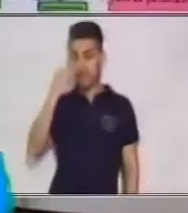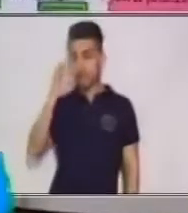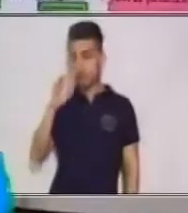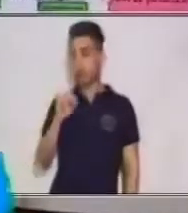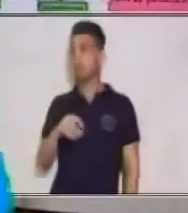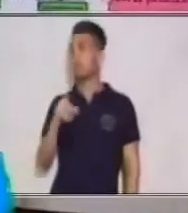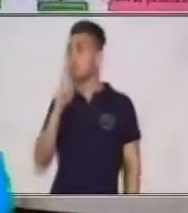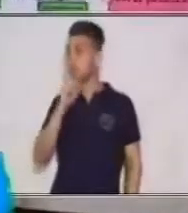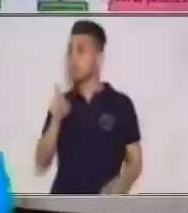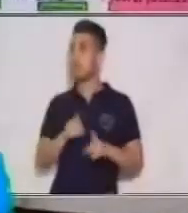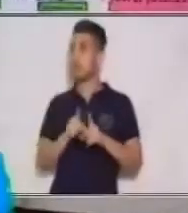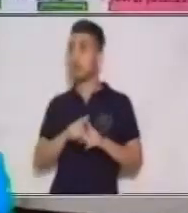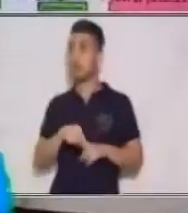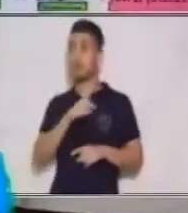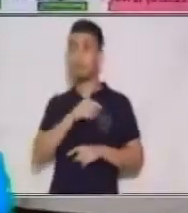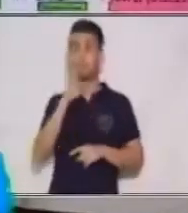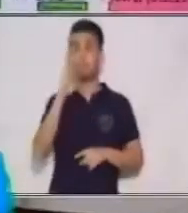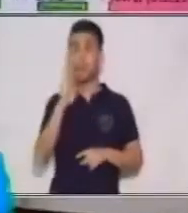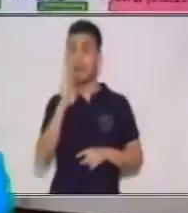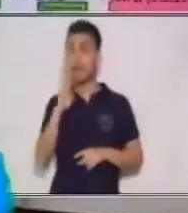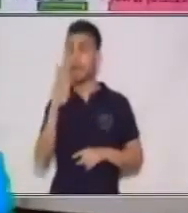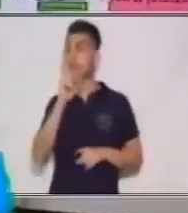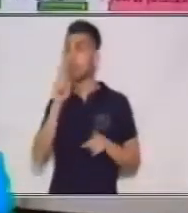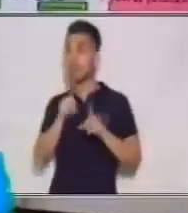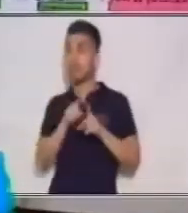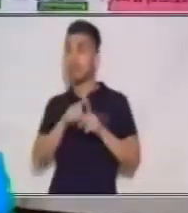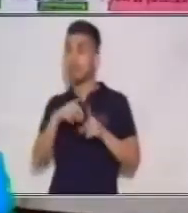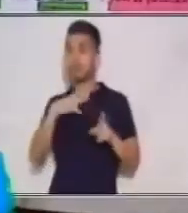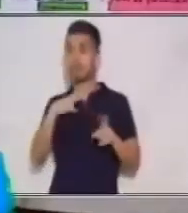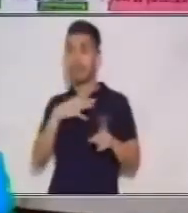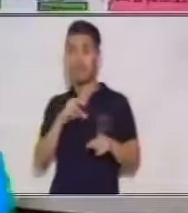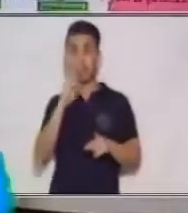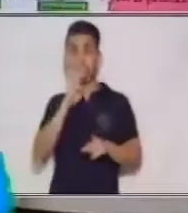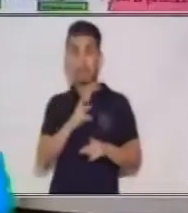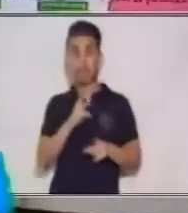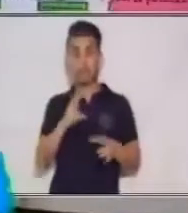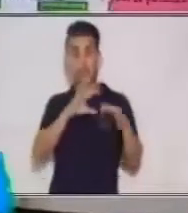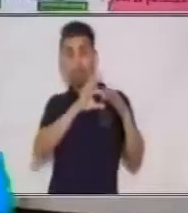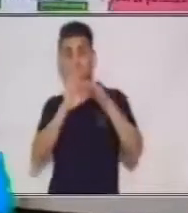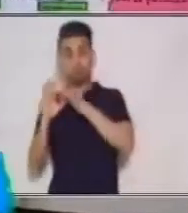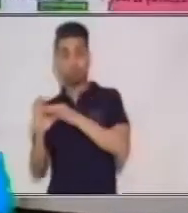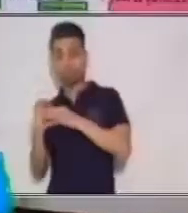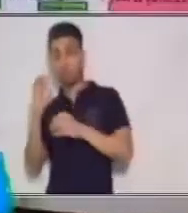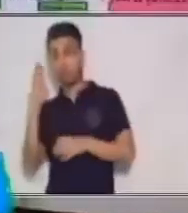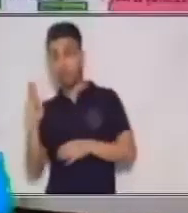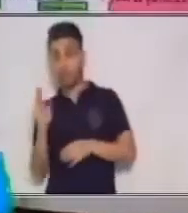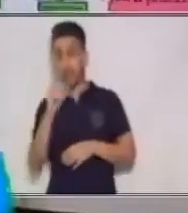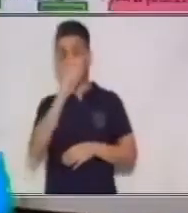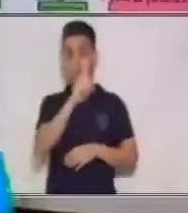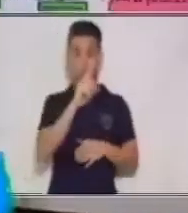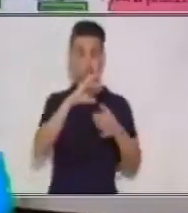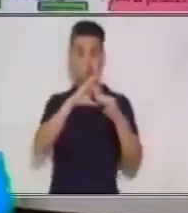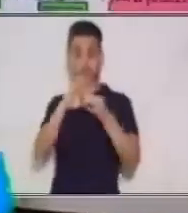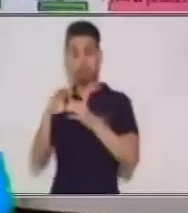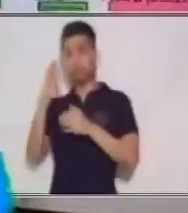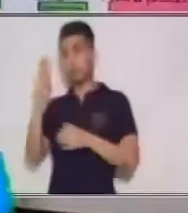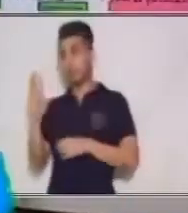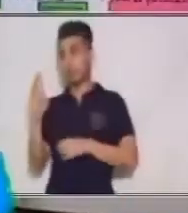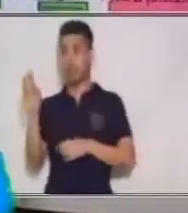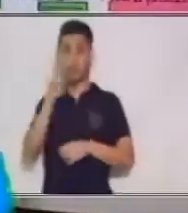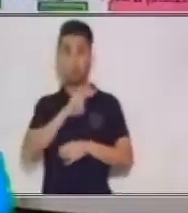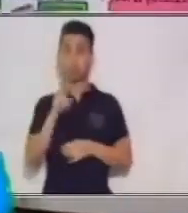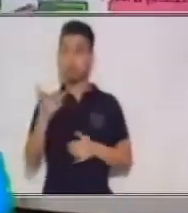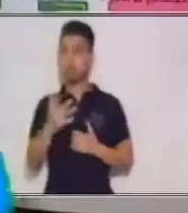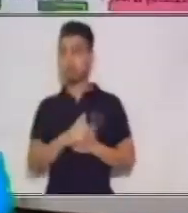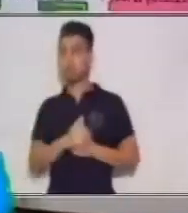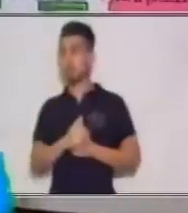B, ¿verdad? Es también la relación que tiene 3, es con B, y que 1 también está relacionado con